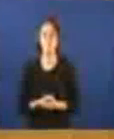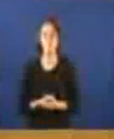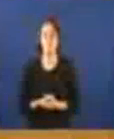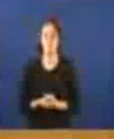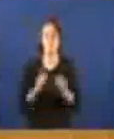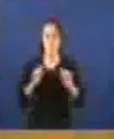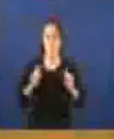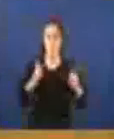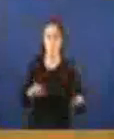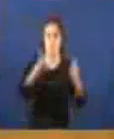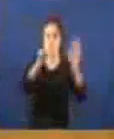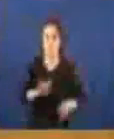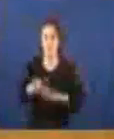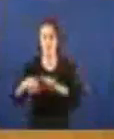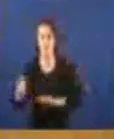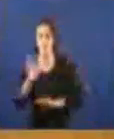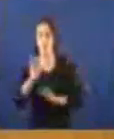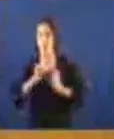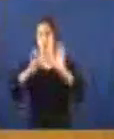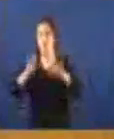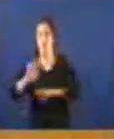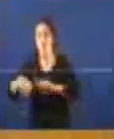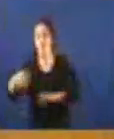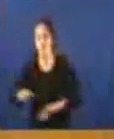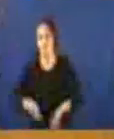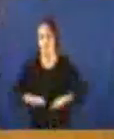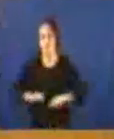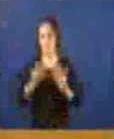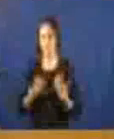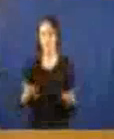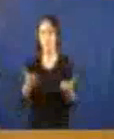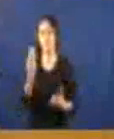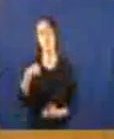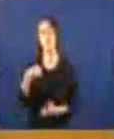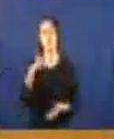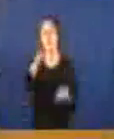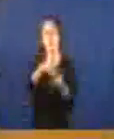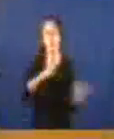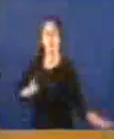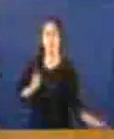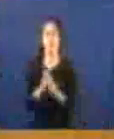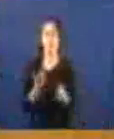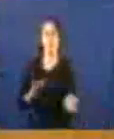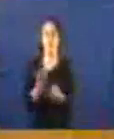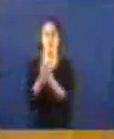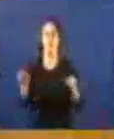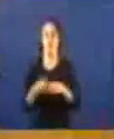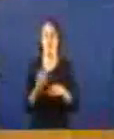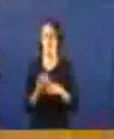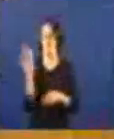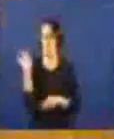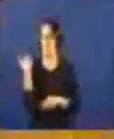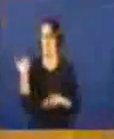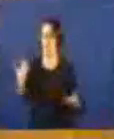seis meses ou sete meses a informar ao Parlamento, despois de que a oposición ten pedido concretamente o Grupo Socialista, dende a moito tempo de súa